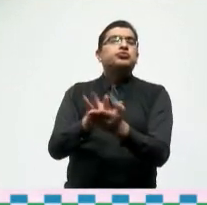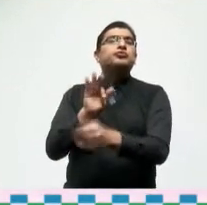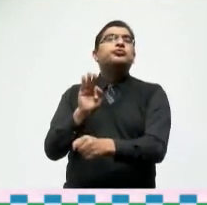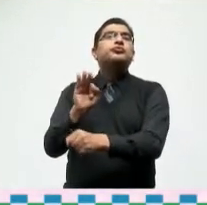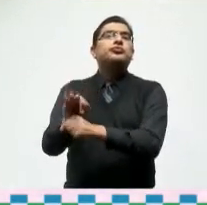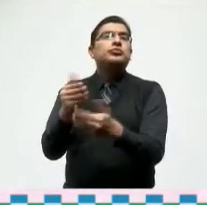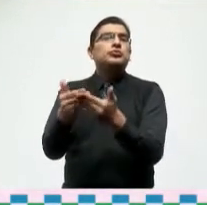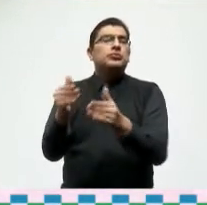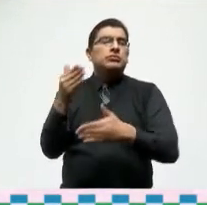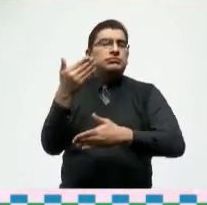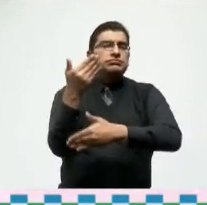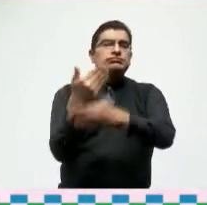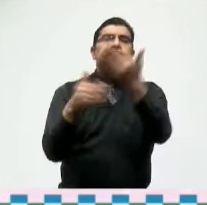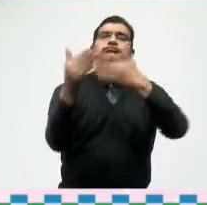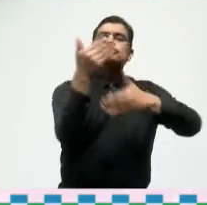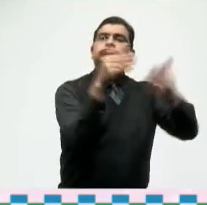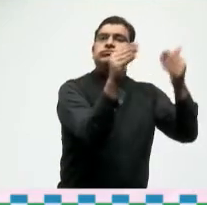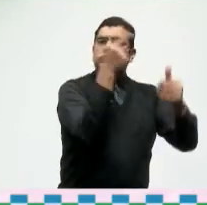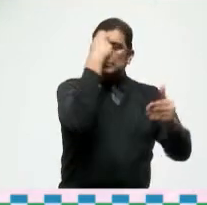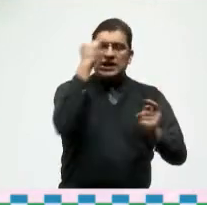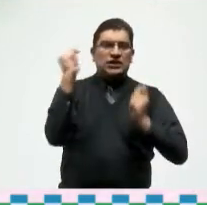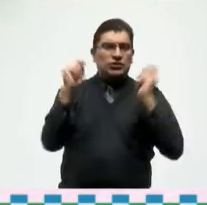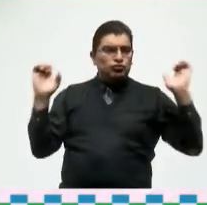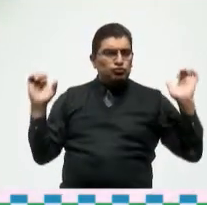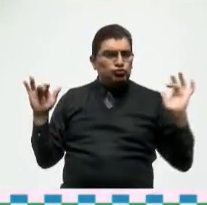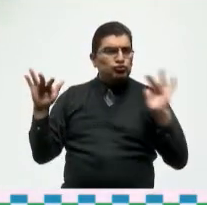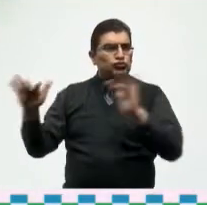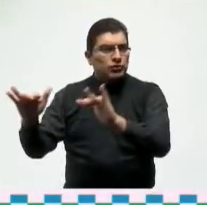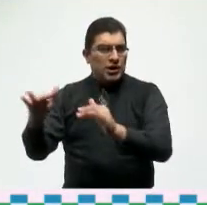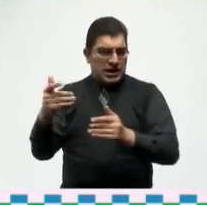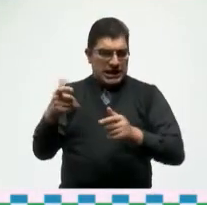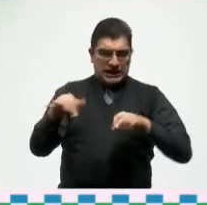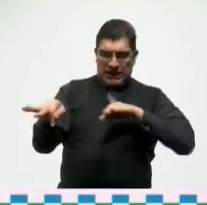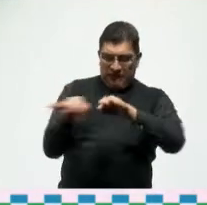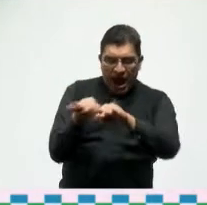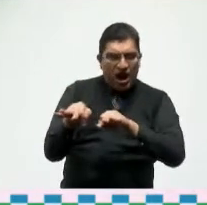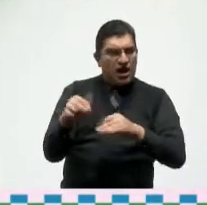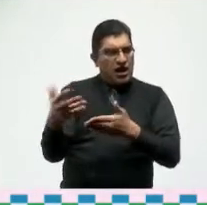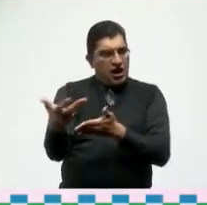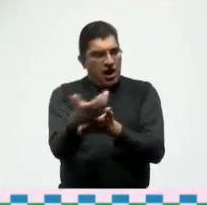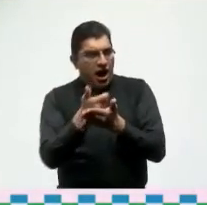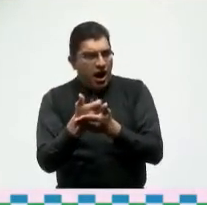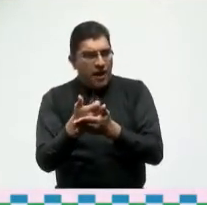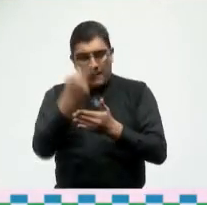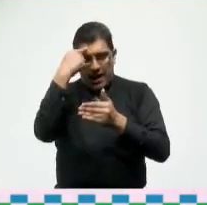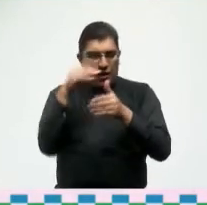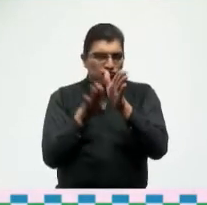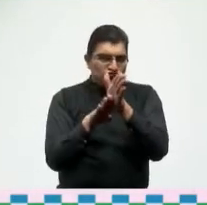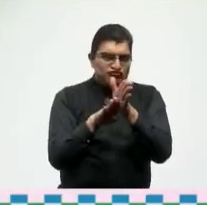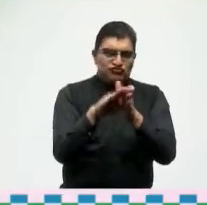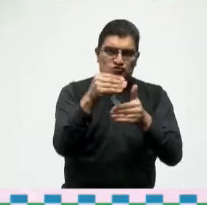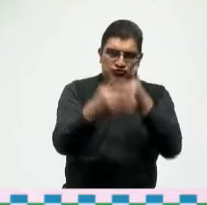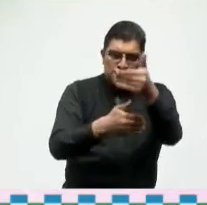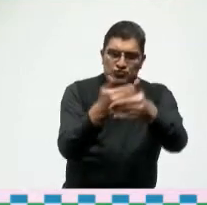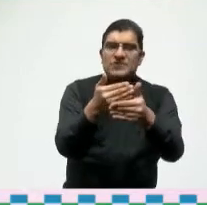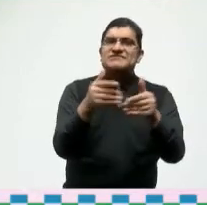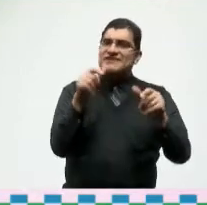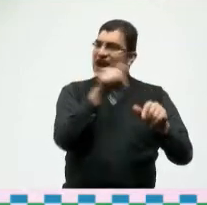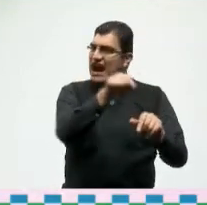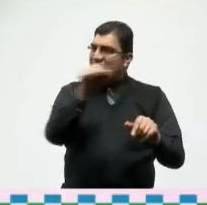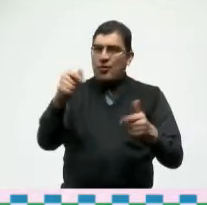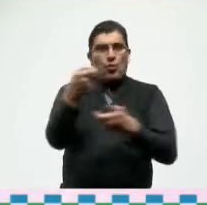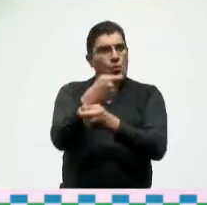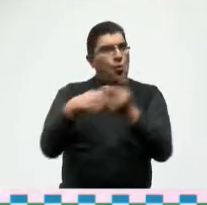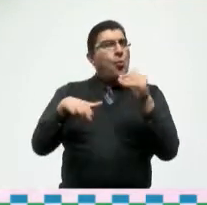potencial turístico el empleo y el ingreso y las posibilidades de crecimiento económico y lo